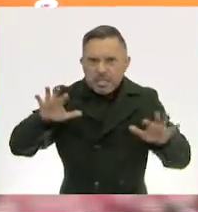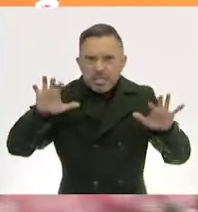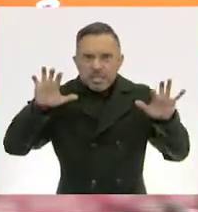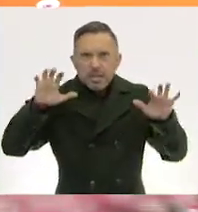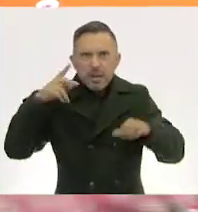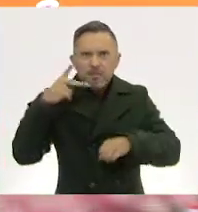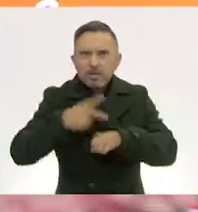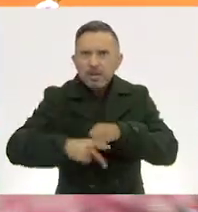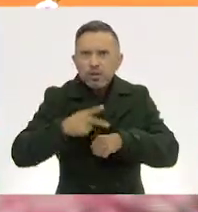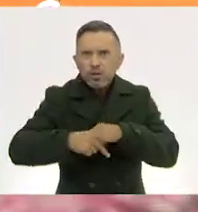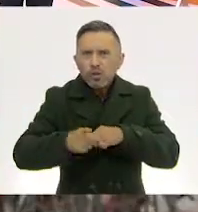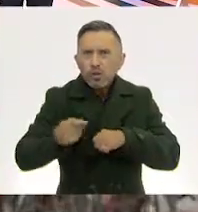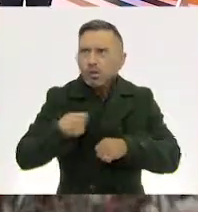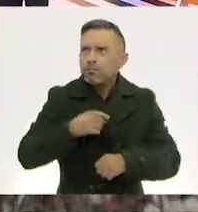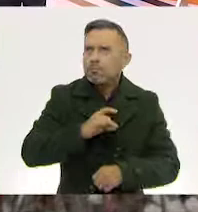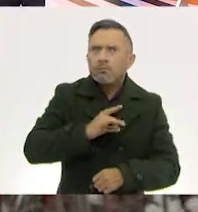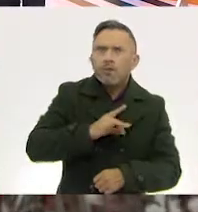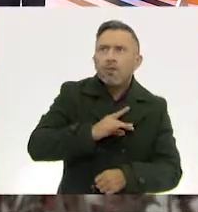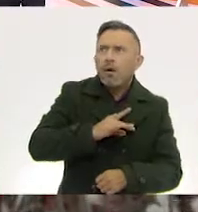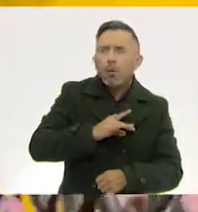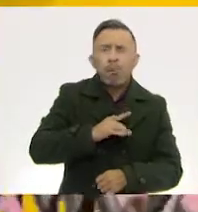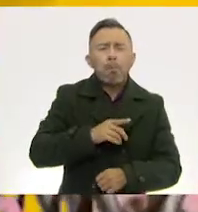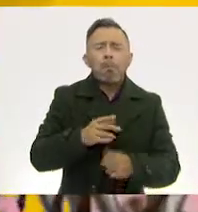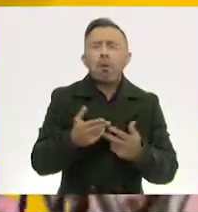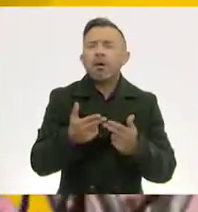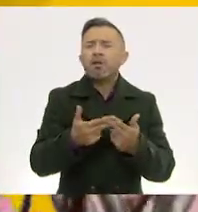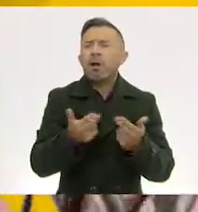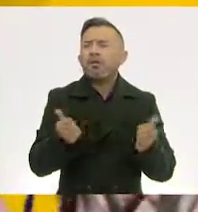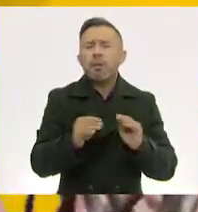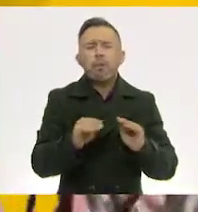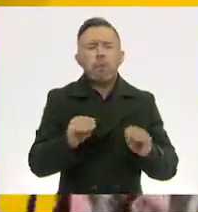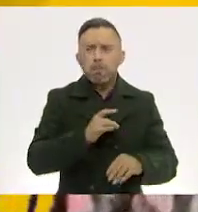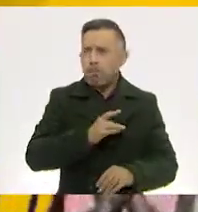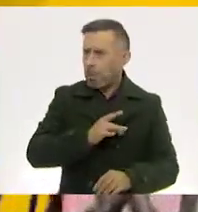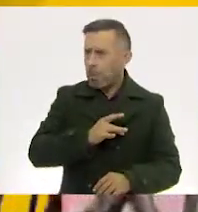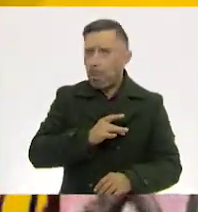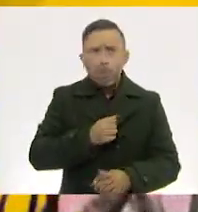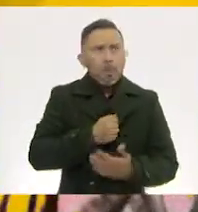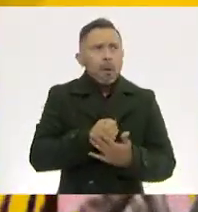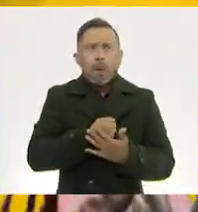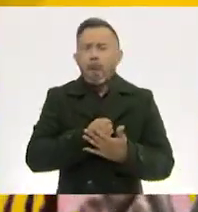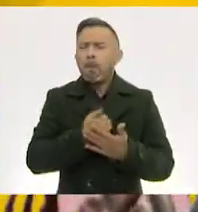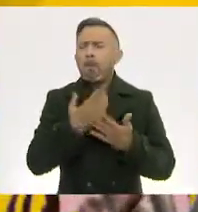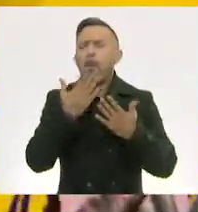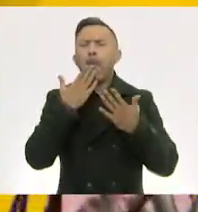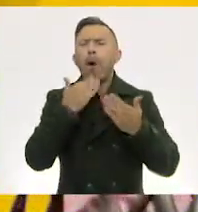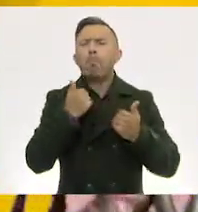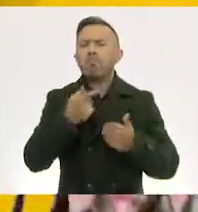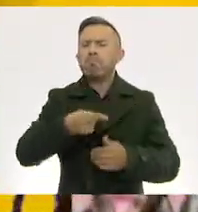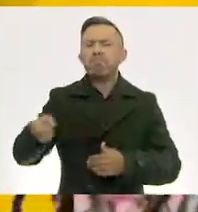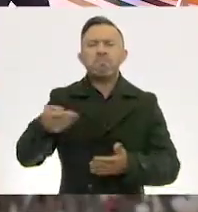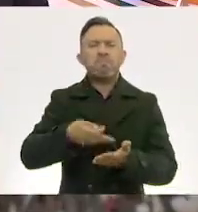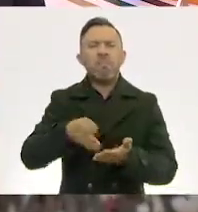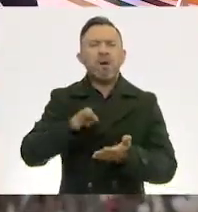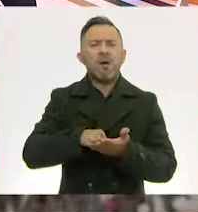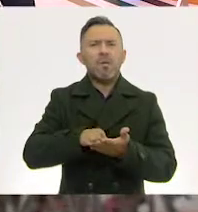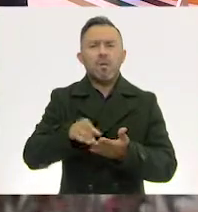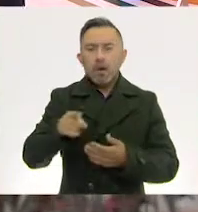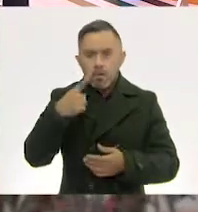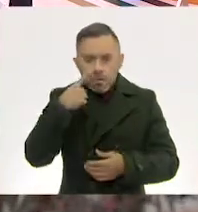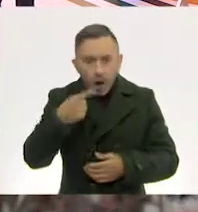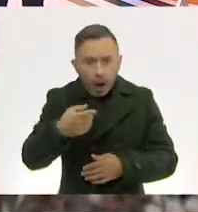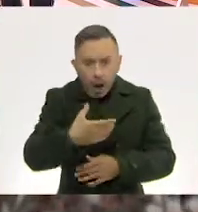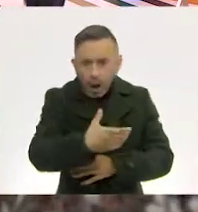Nadie. Aquí no hay ningún miedoso. Un campo, un campo, campo de